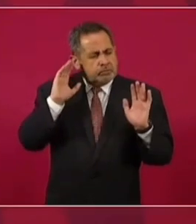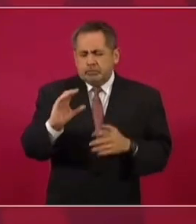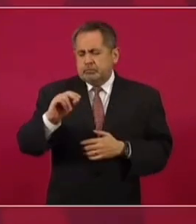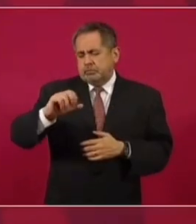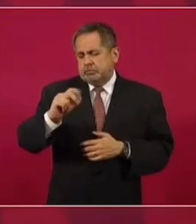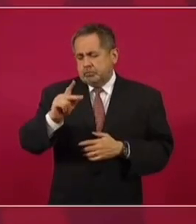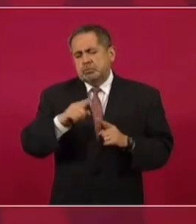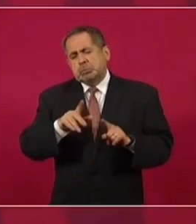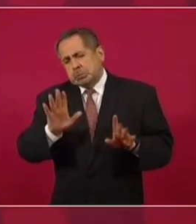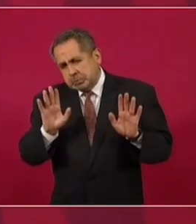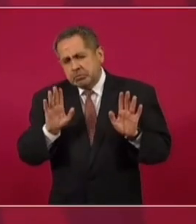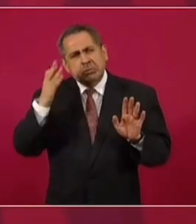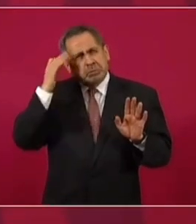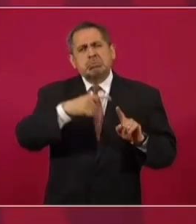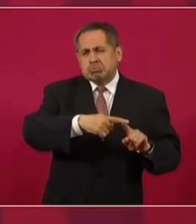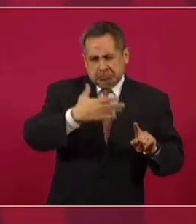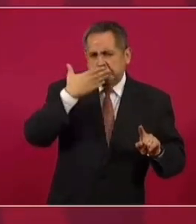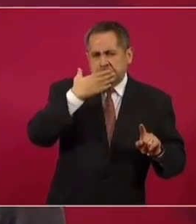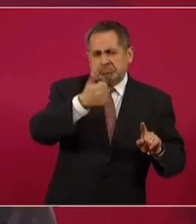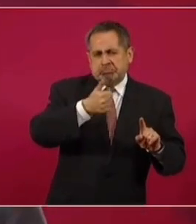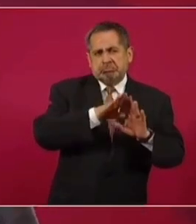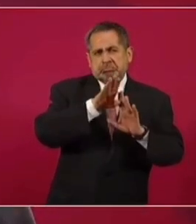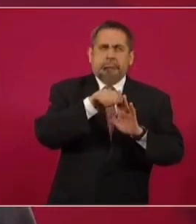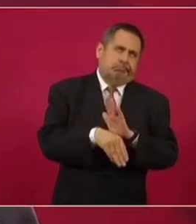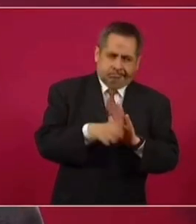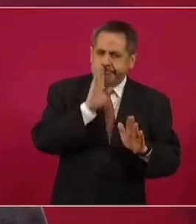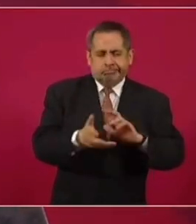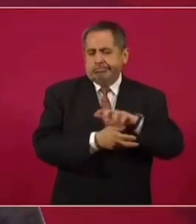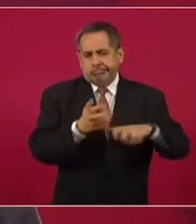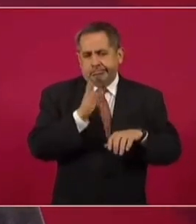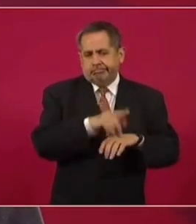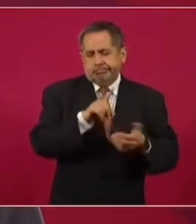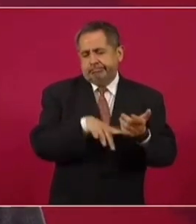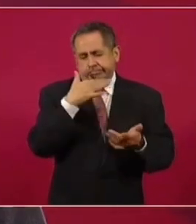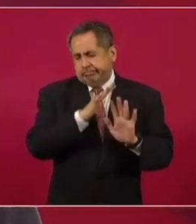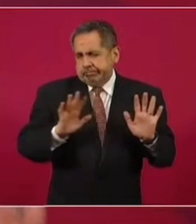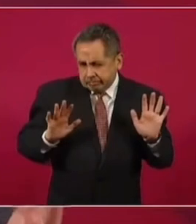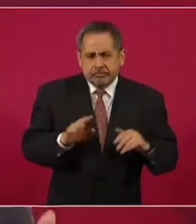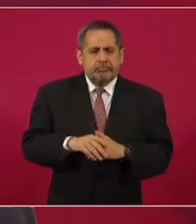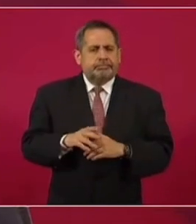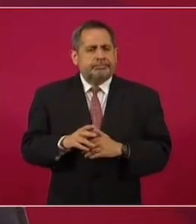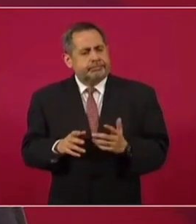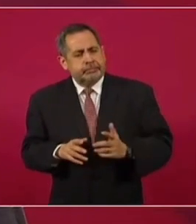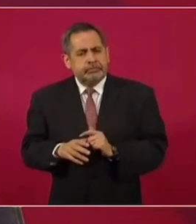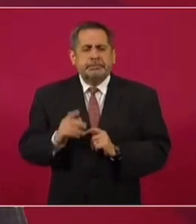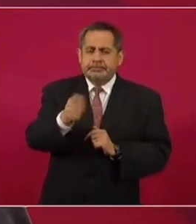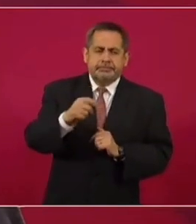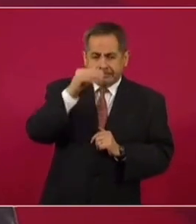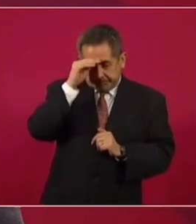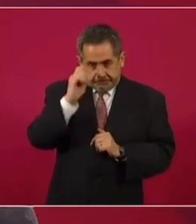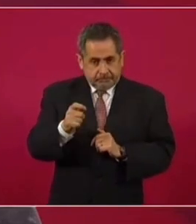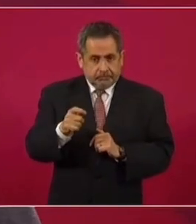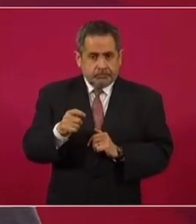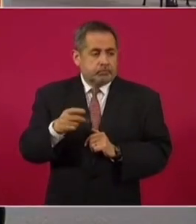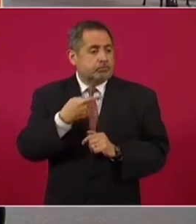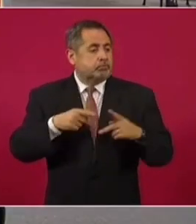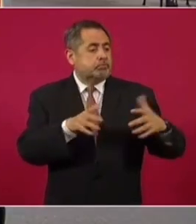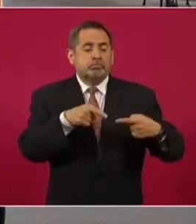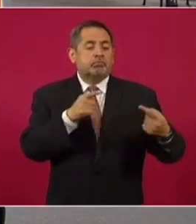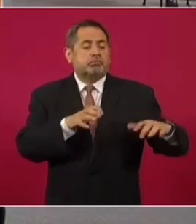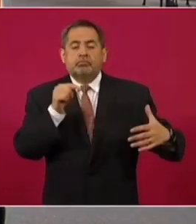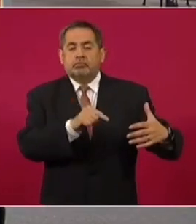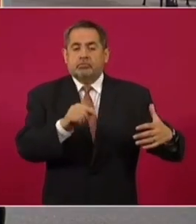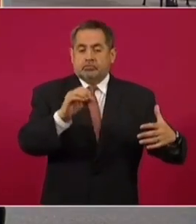importante en sus buenos tiempos y luego se corrompió. Y entonces, para el conservadurismo,